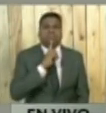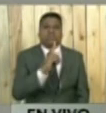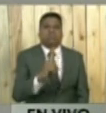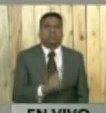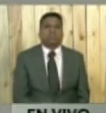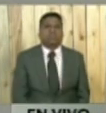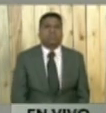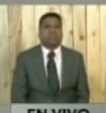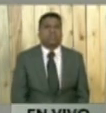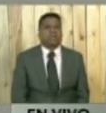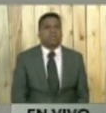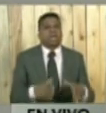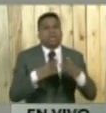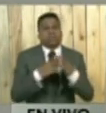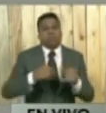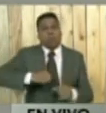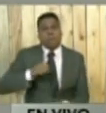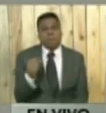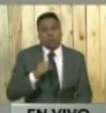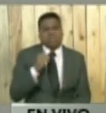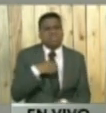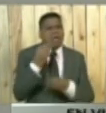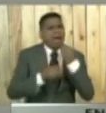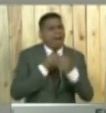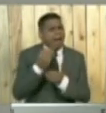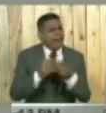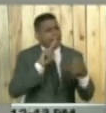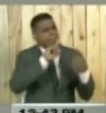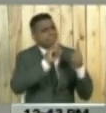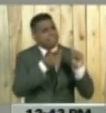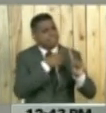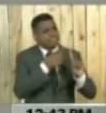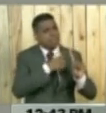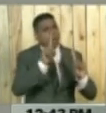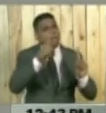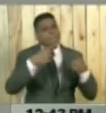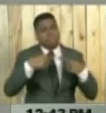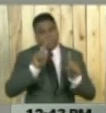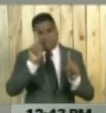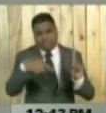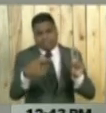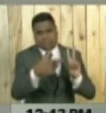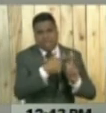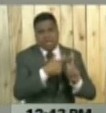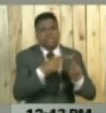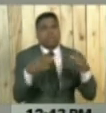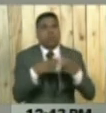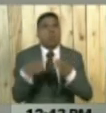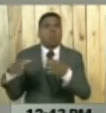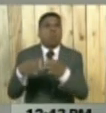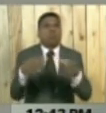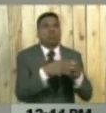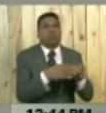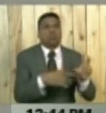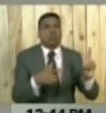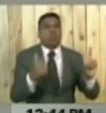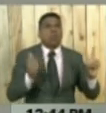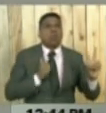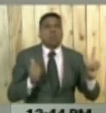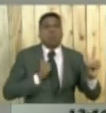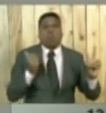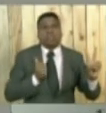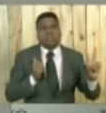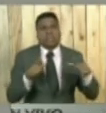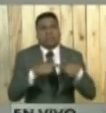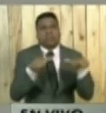tanto de la actuación policial de nuestros funcionarios como también de las bandas que operan en cualquier parte del territorio